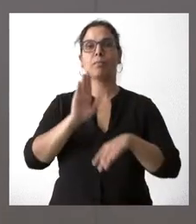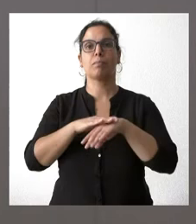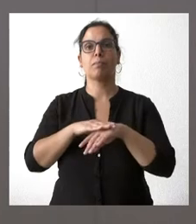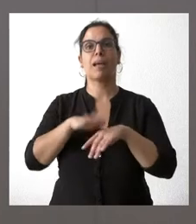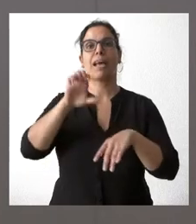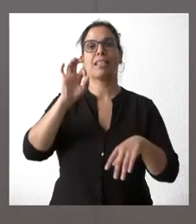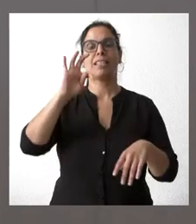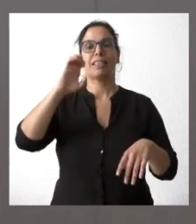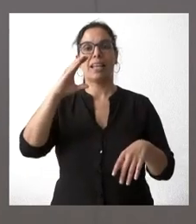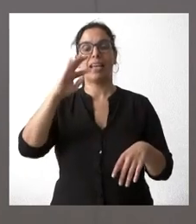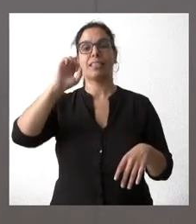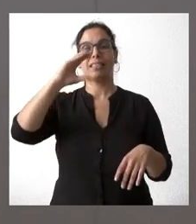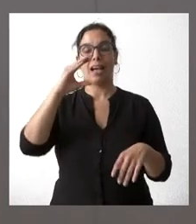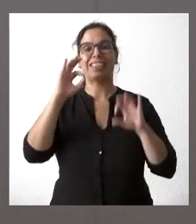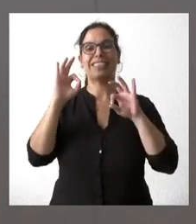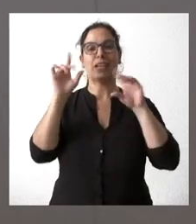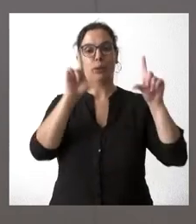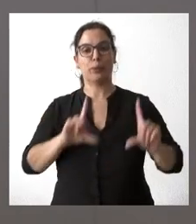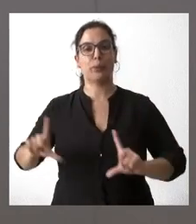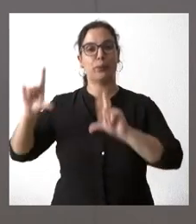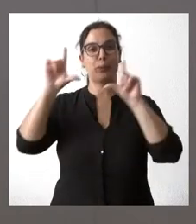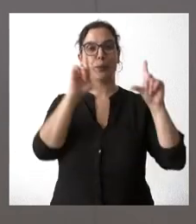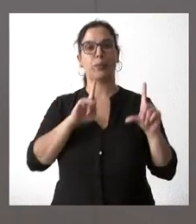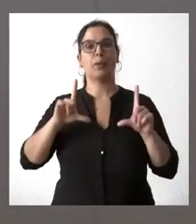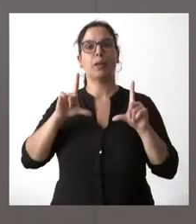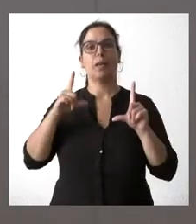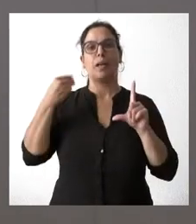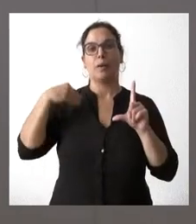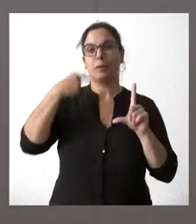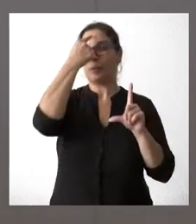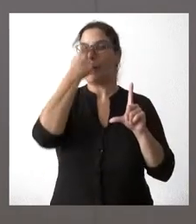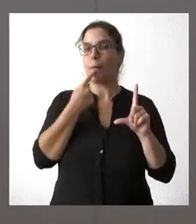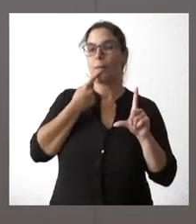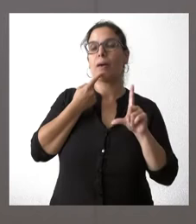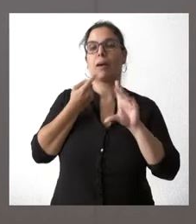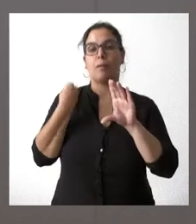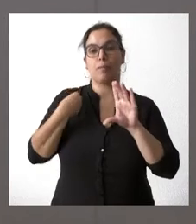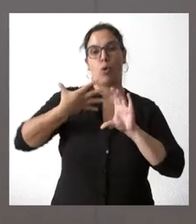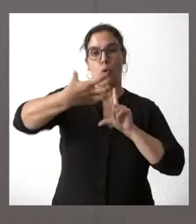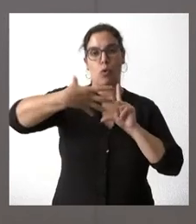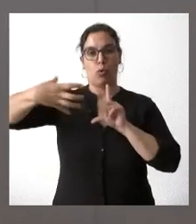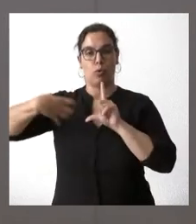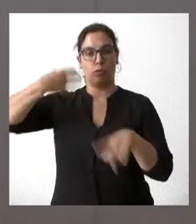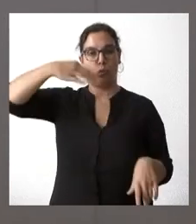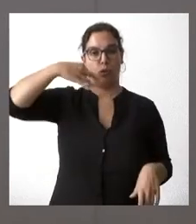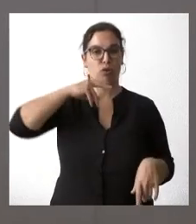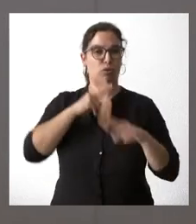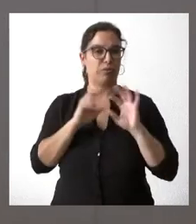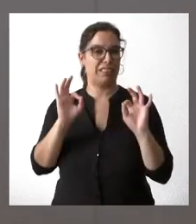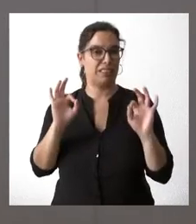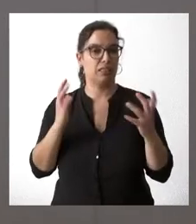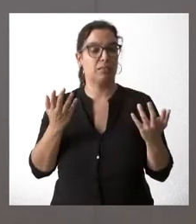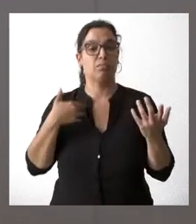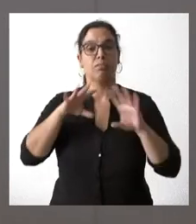de tomografía computerizada por emisión de fotón único. En definitiva, estamos hablando